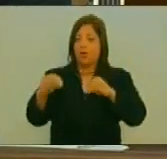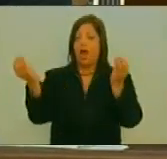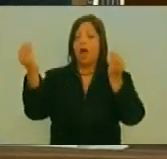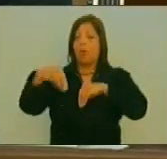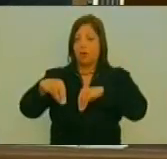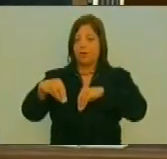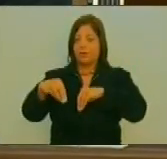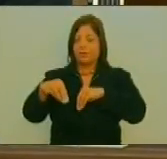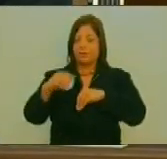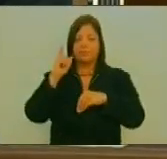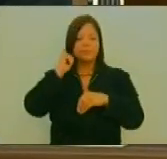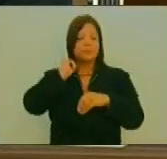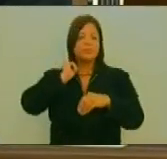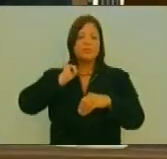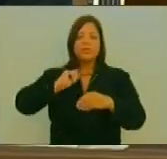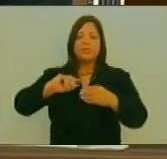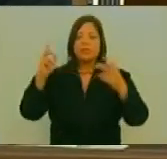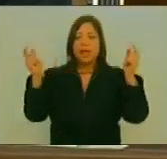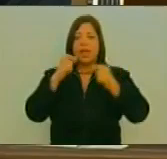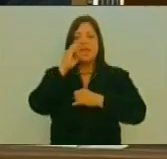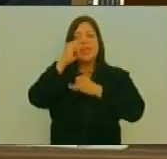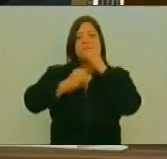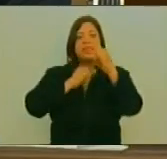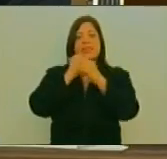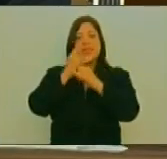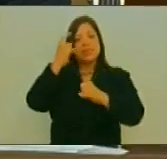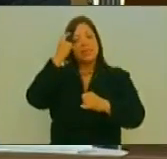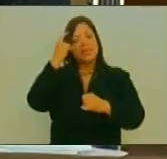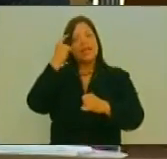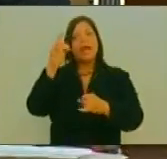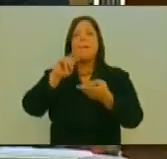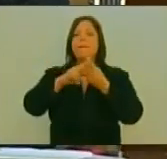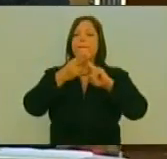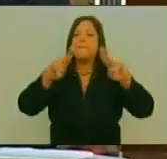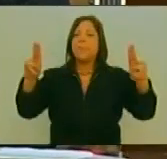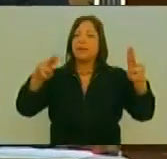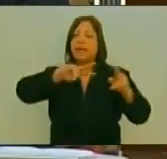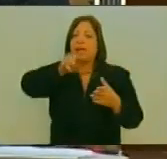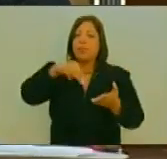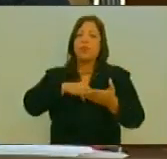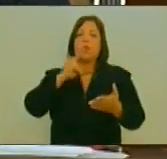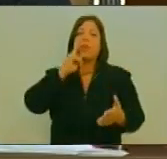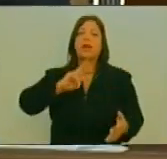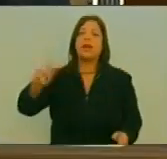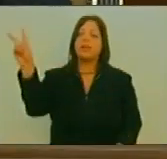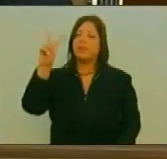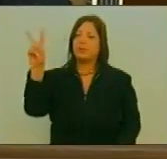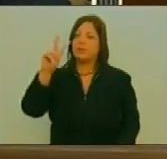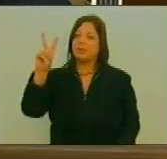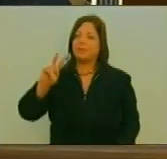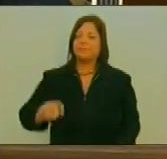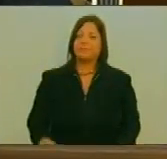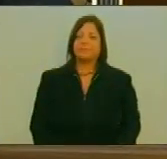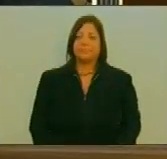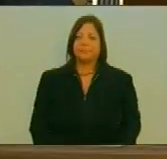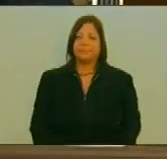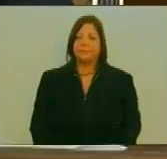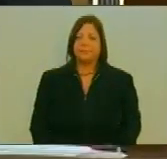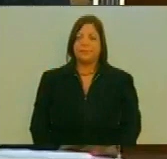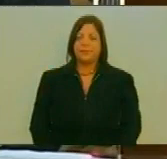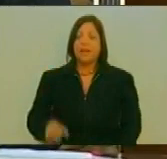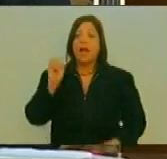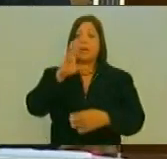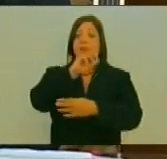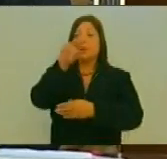cual Se conmemora El día Internacional De la paz En la República Bolivariana De Venezuela La